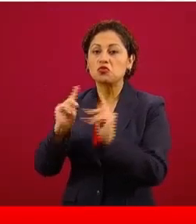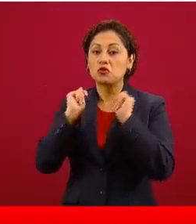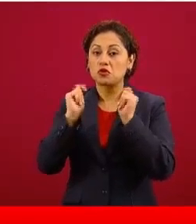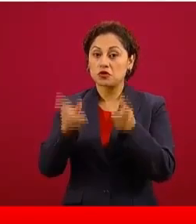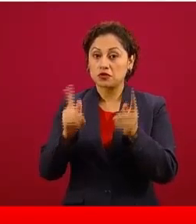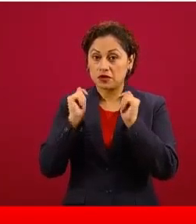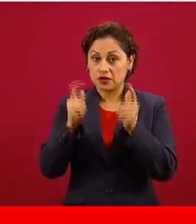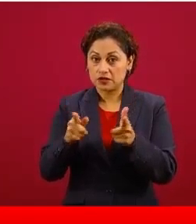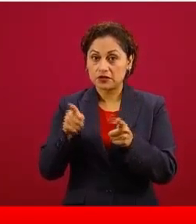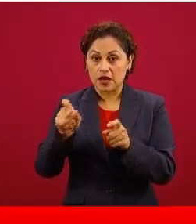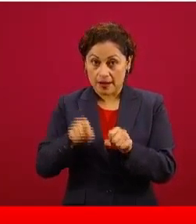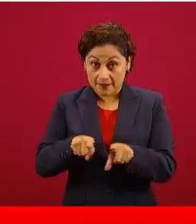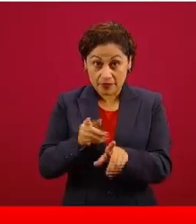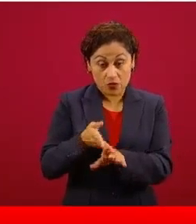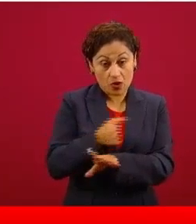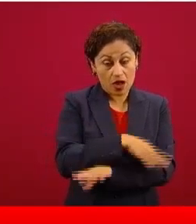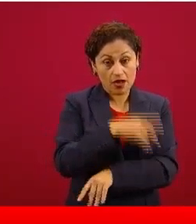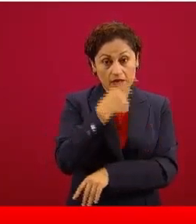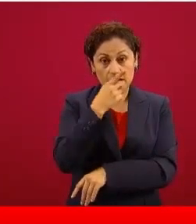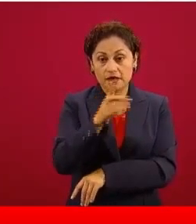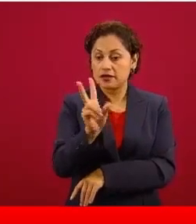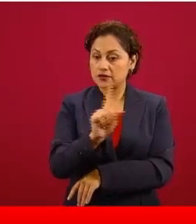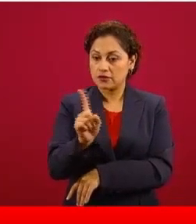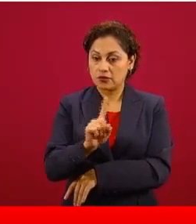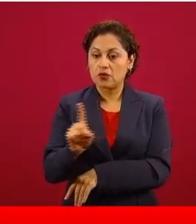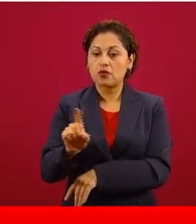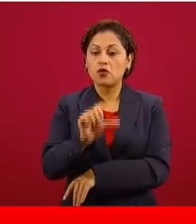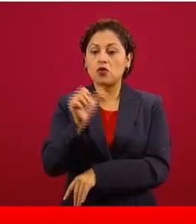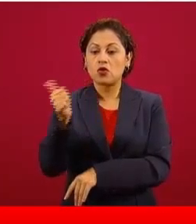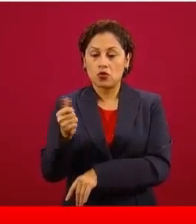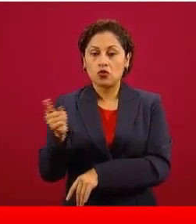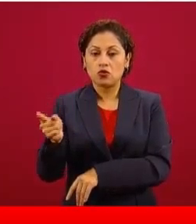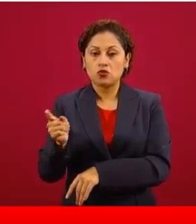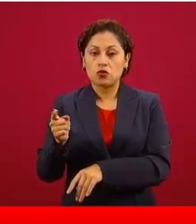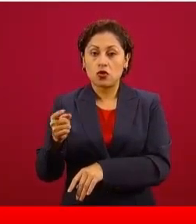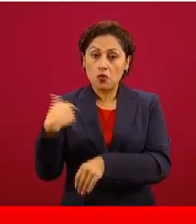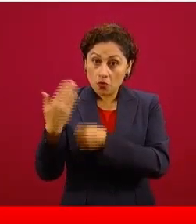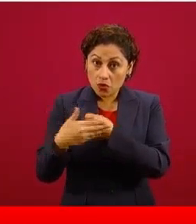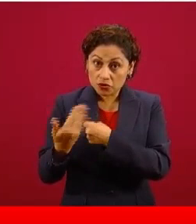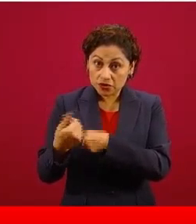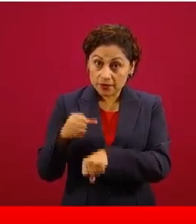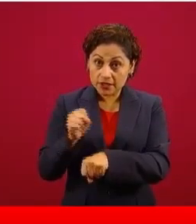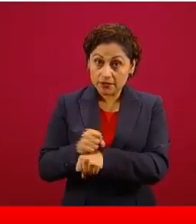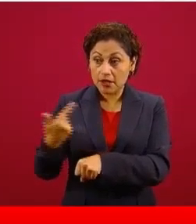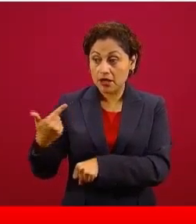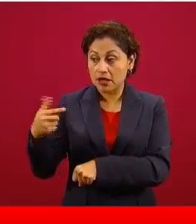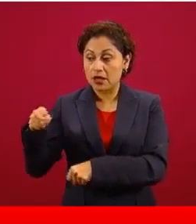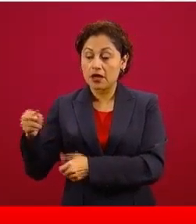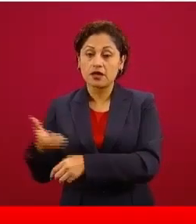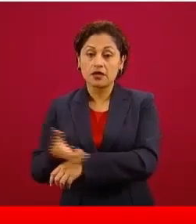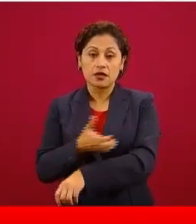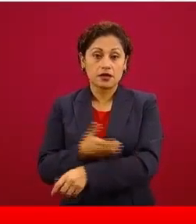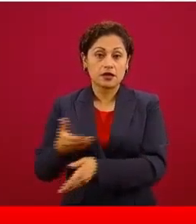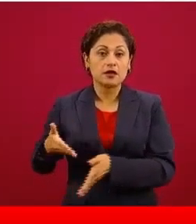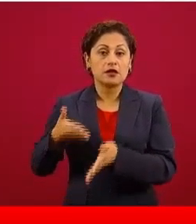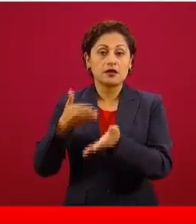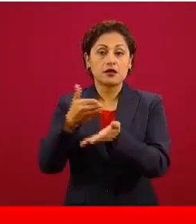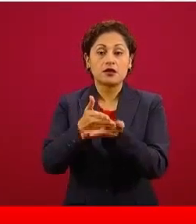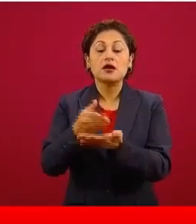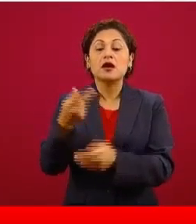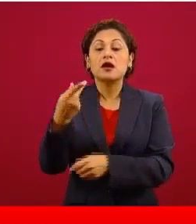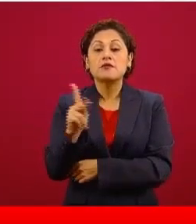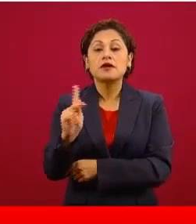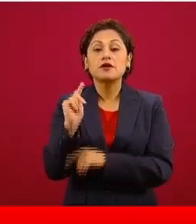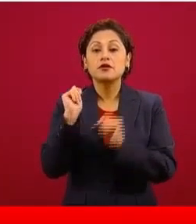esta que mencioné, esta la vamos a abordar con la Guardia Nacional en esta semana, pero en Tlaxcala Óscar Cervantes López